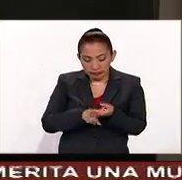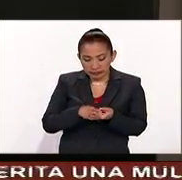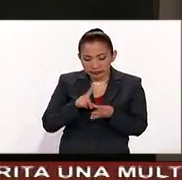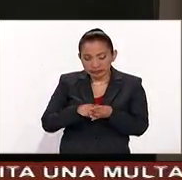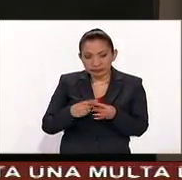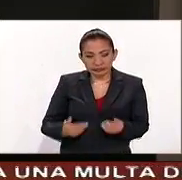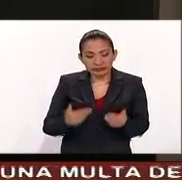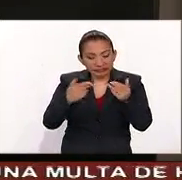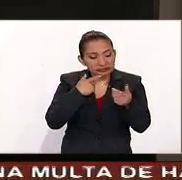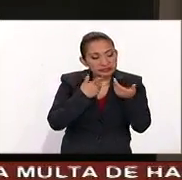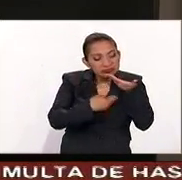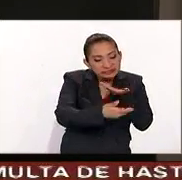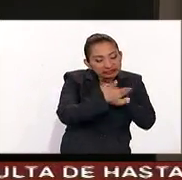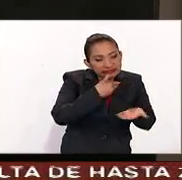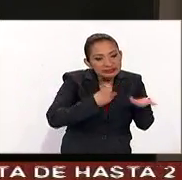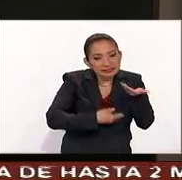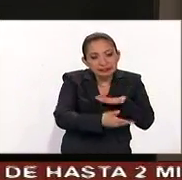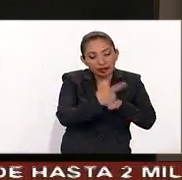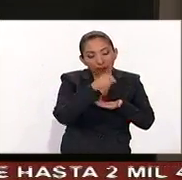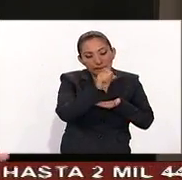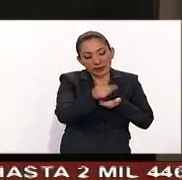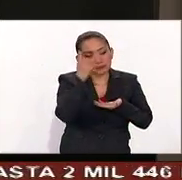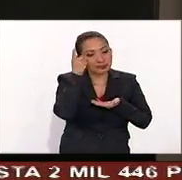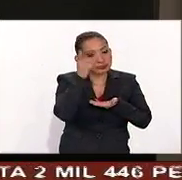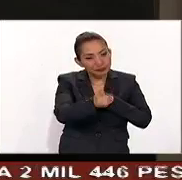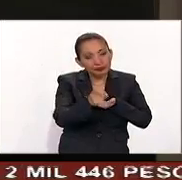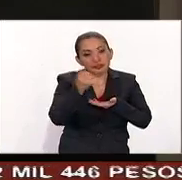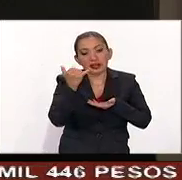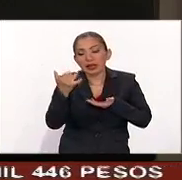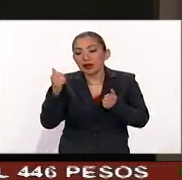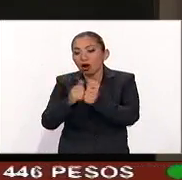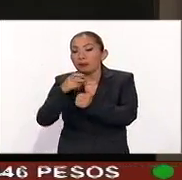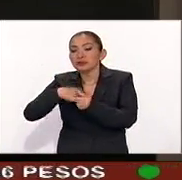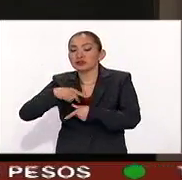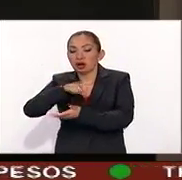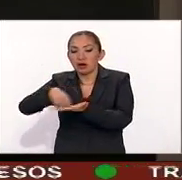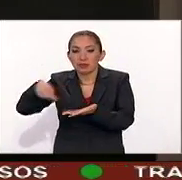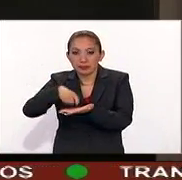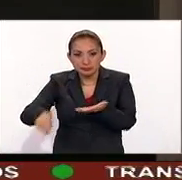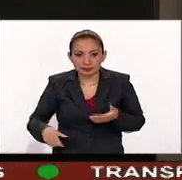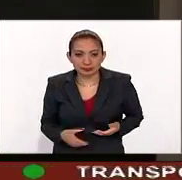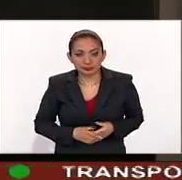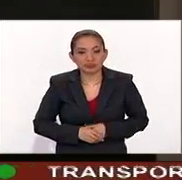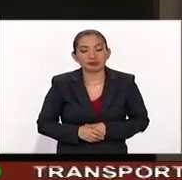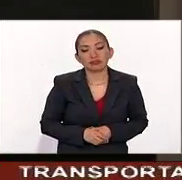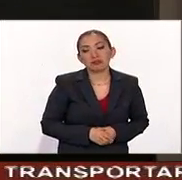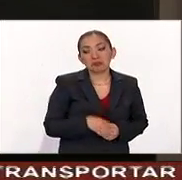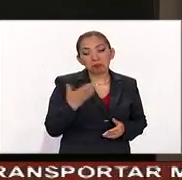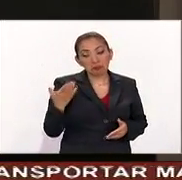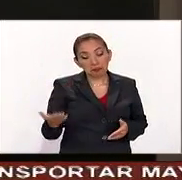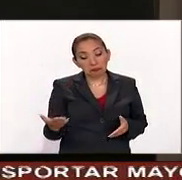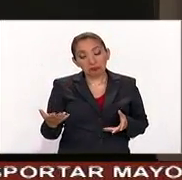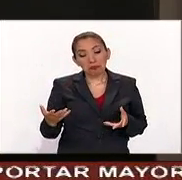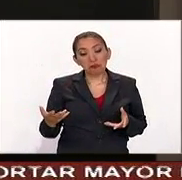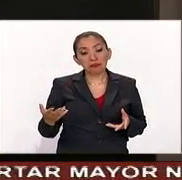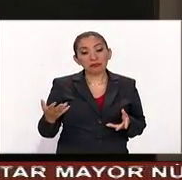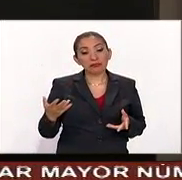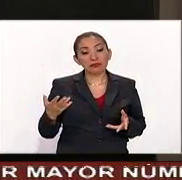negociar con los propietarios y con los compradores. De una forma